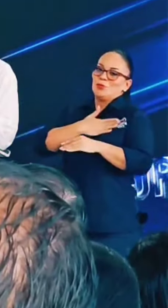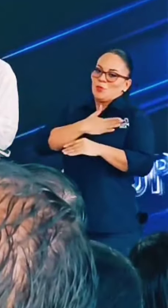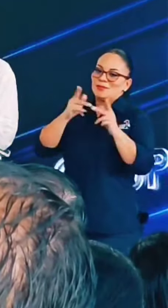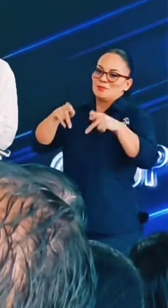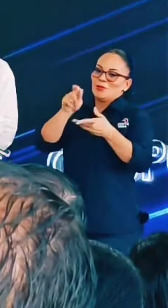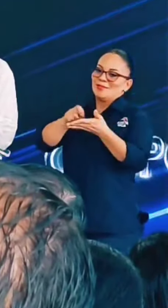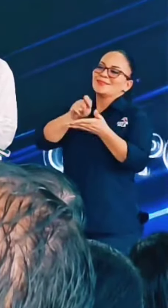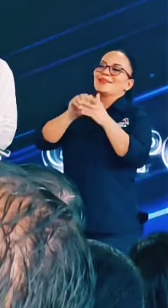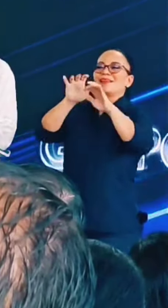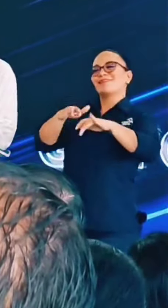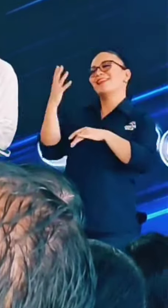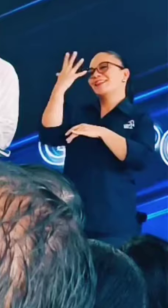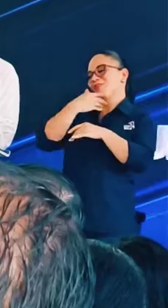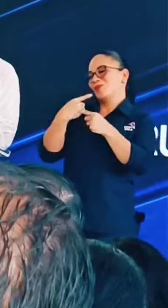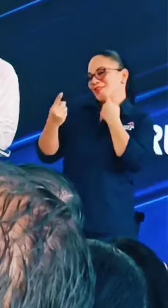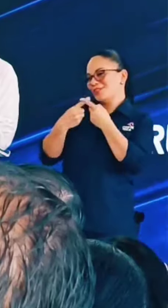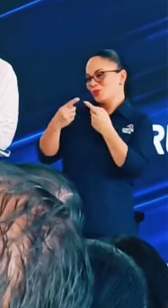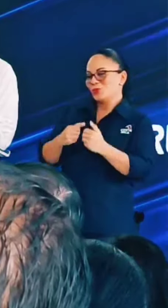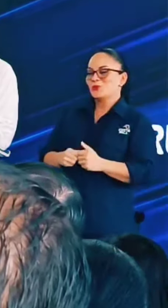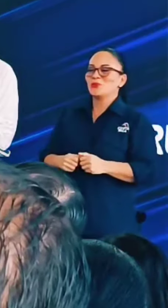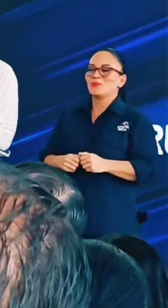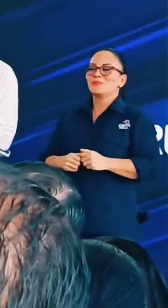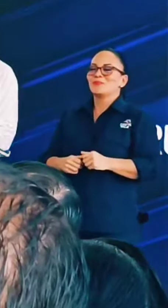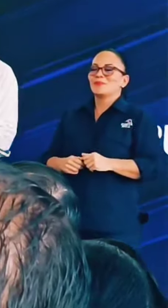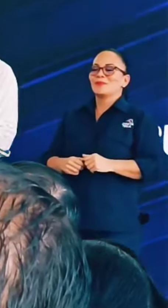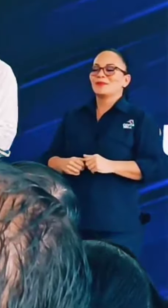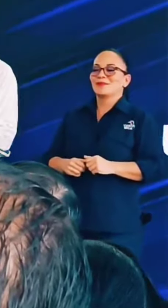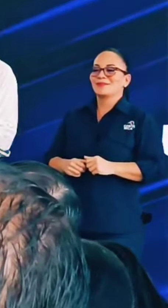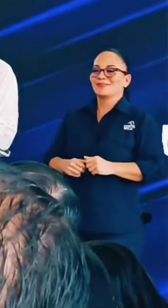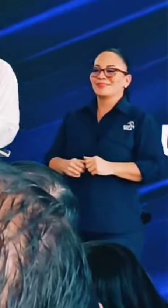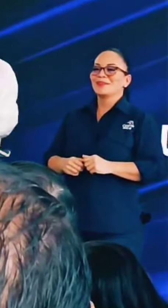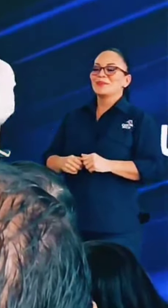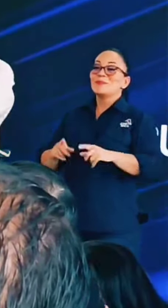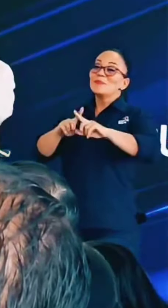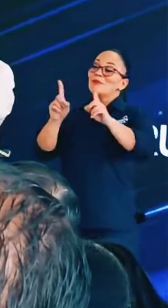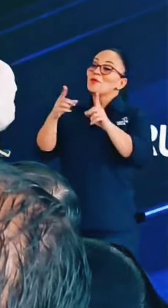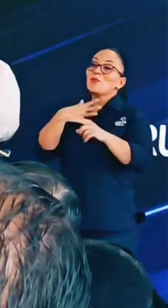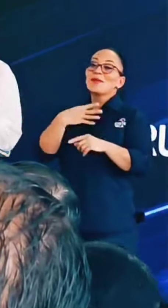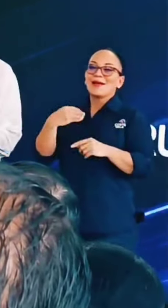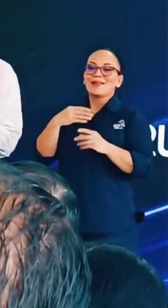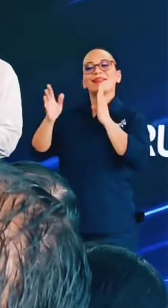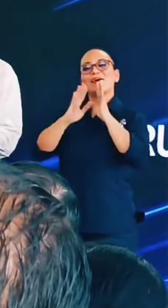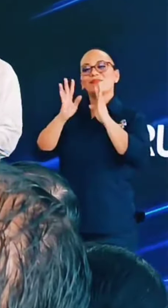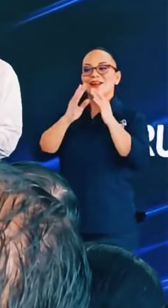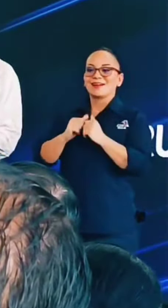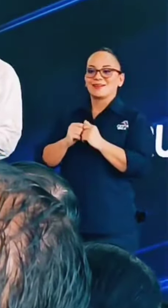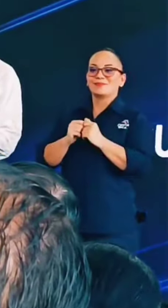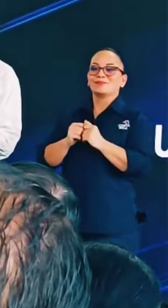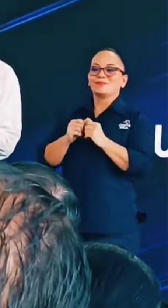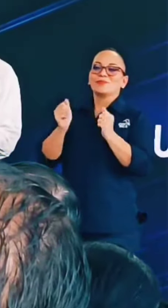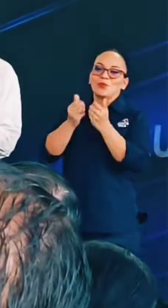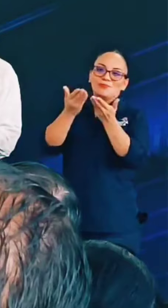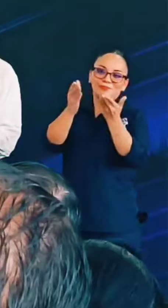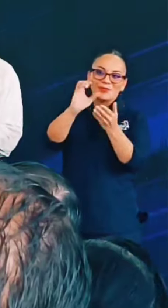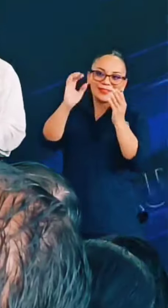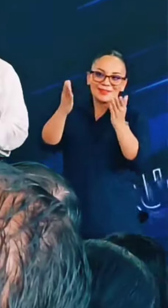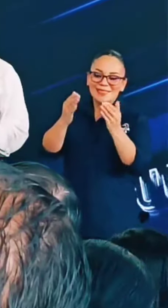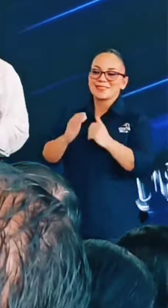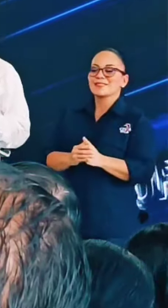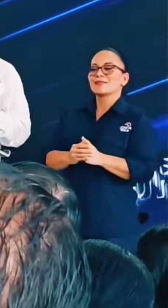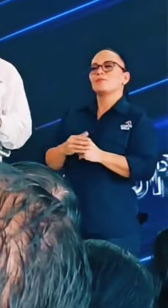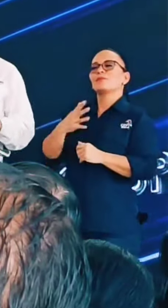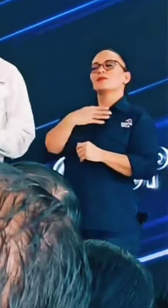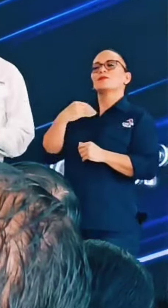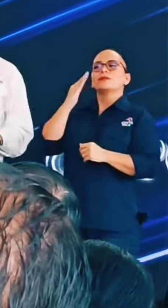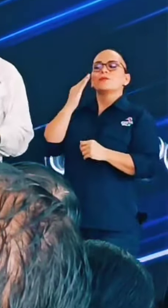me escriben los discursos tan lindos, pero me encanta hablar con mis compatriotas, es ¿por qué